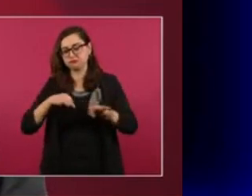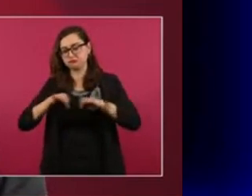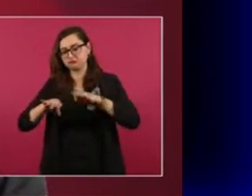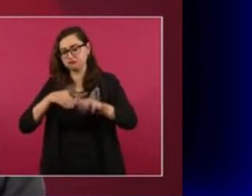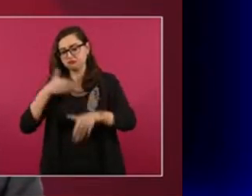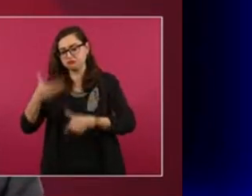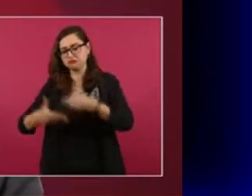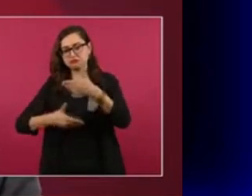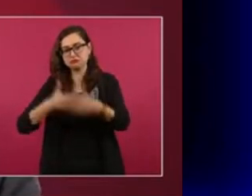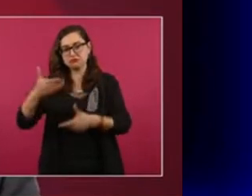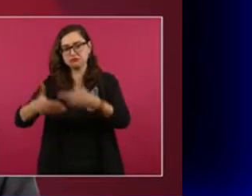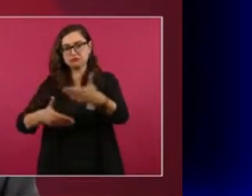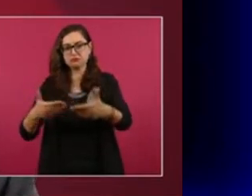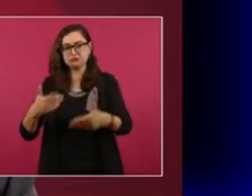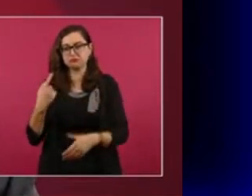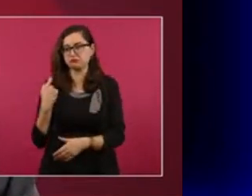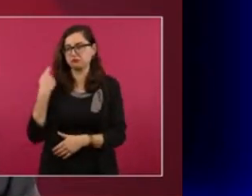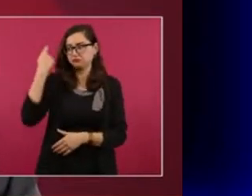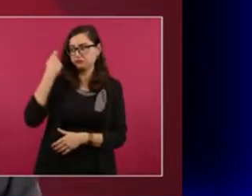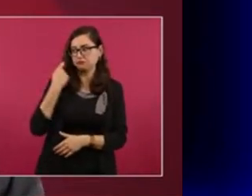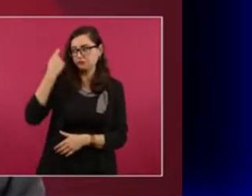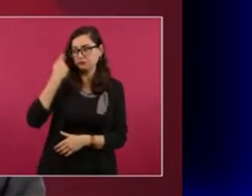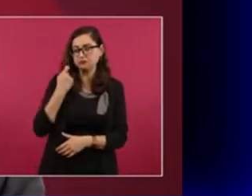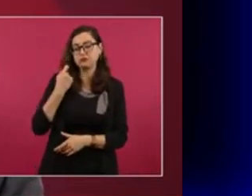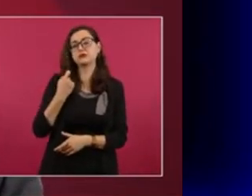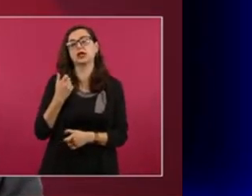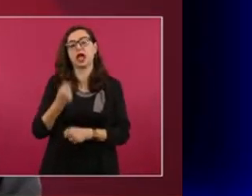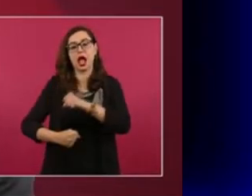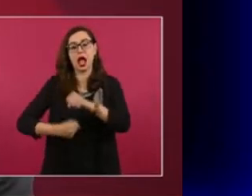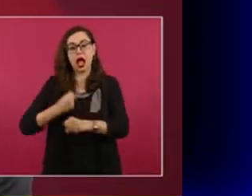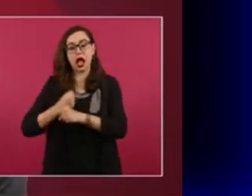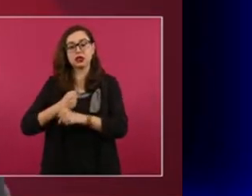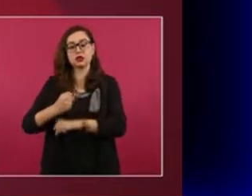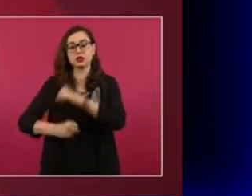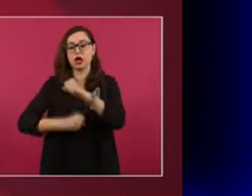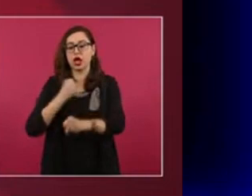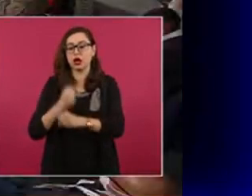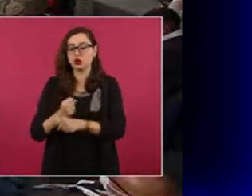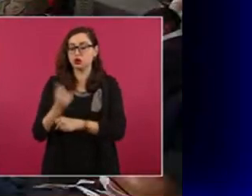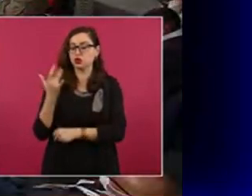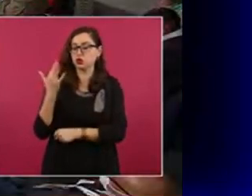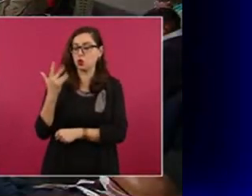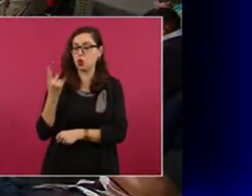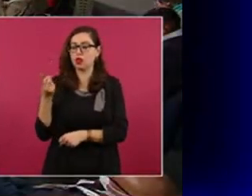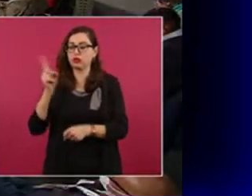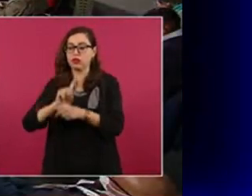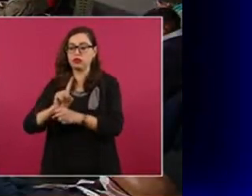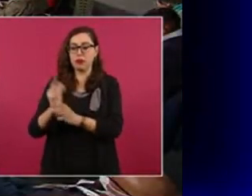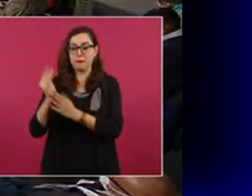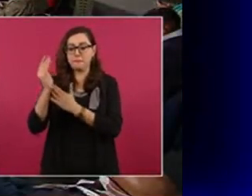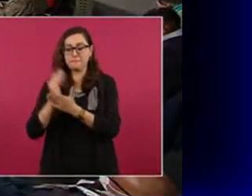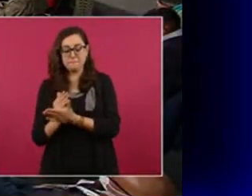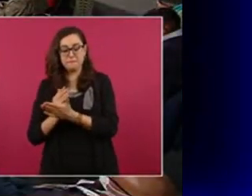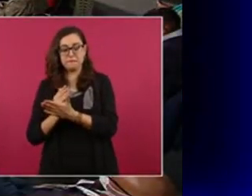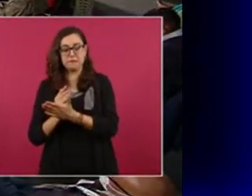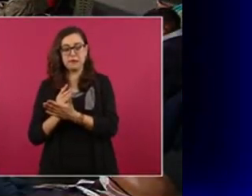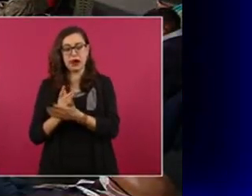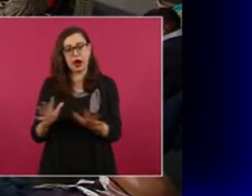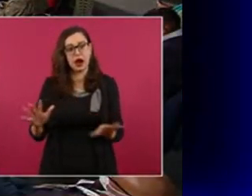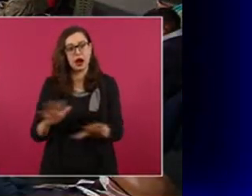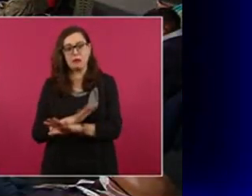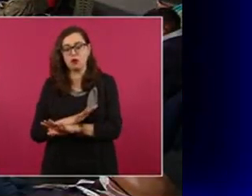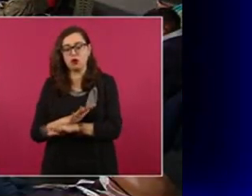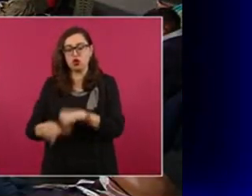dejaban de recibir 50 días por cada año trabajado y cambiaron a que empezaban a recibir 12 días por cada año